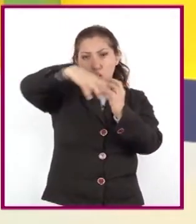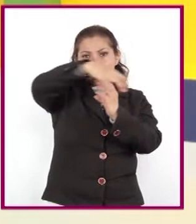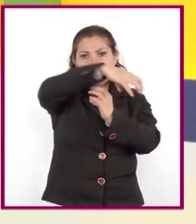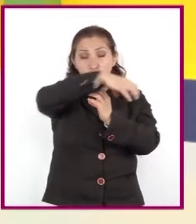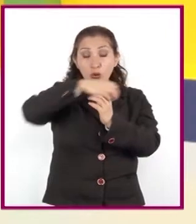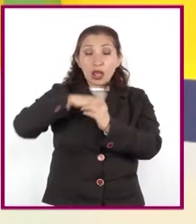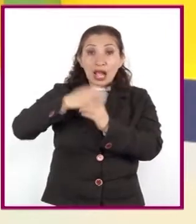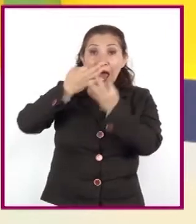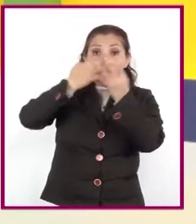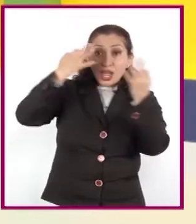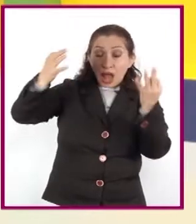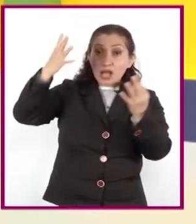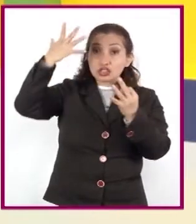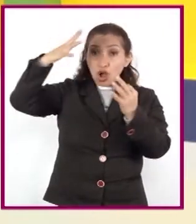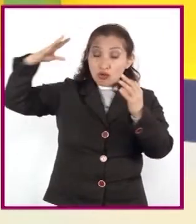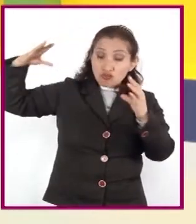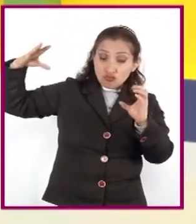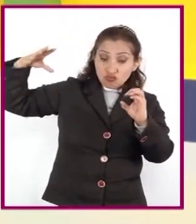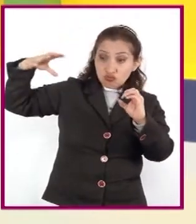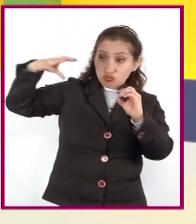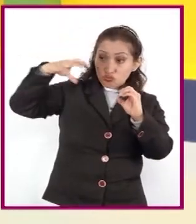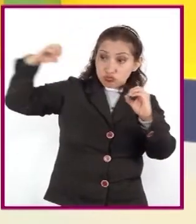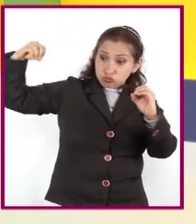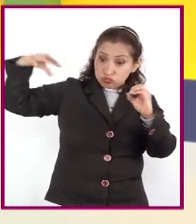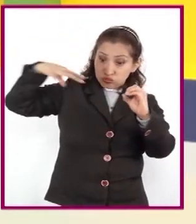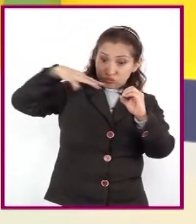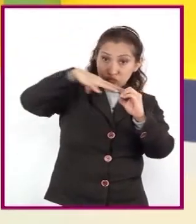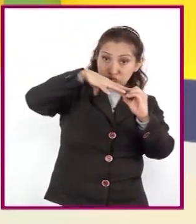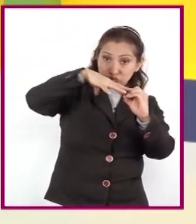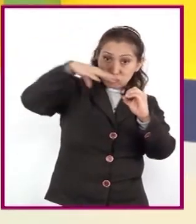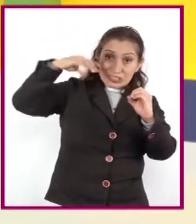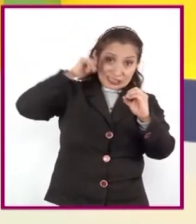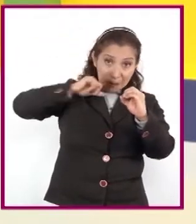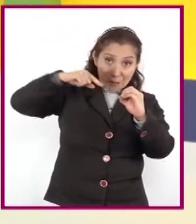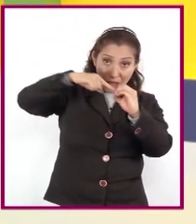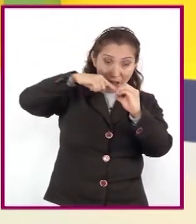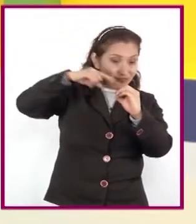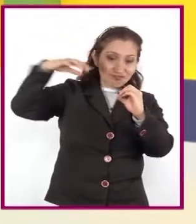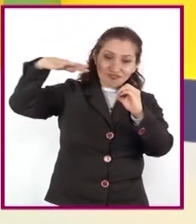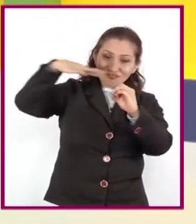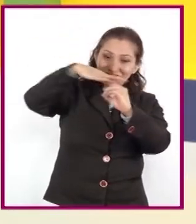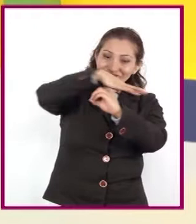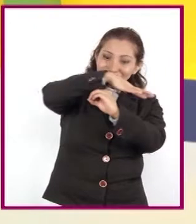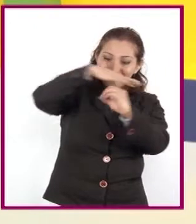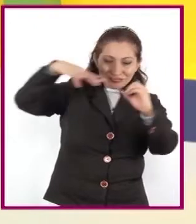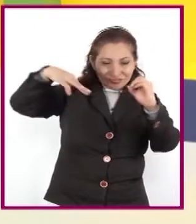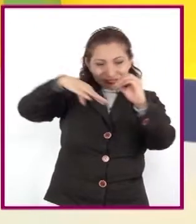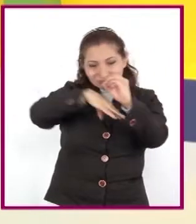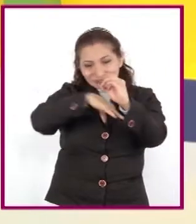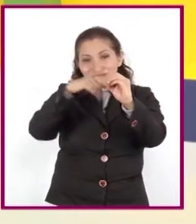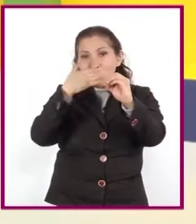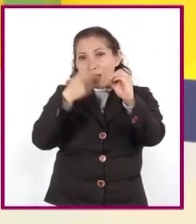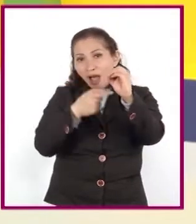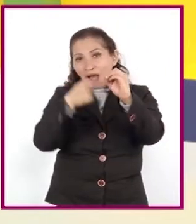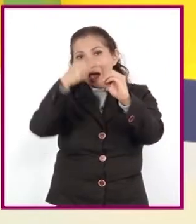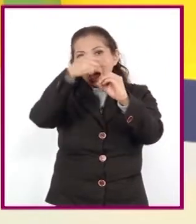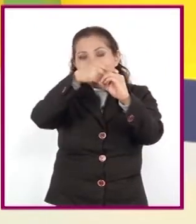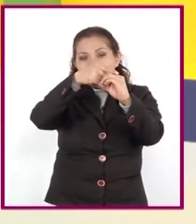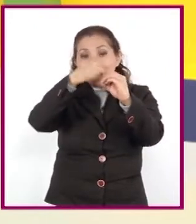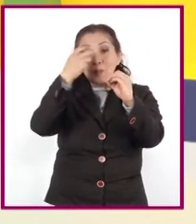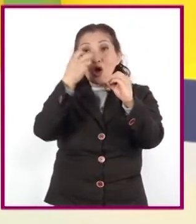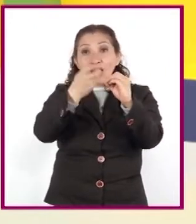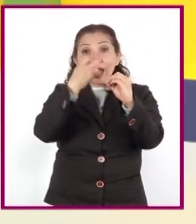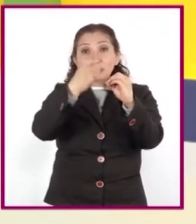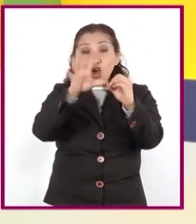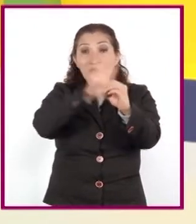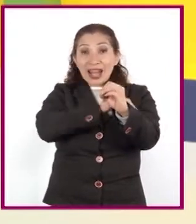recibe los rayos de sol de manera uniforme en toda su superficie. Esto da como resultado que la distribución